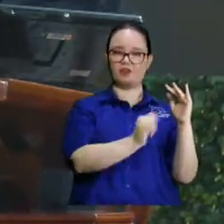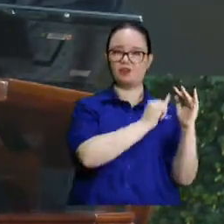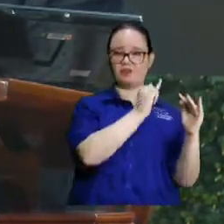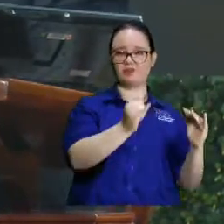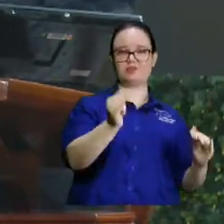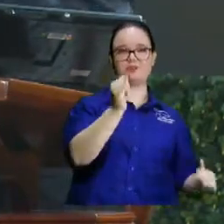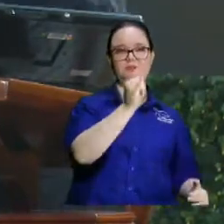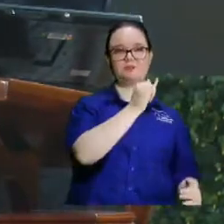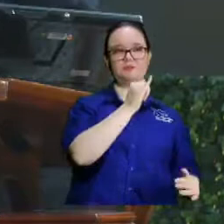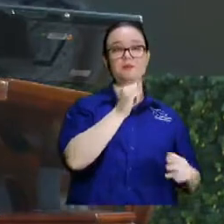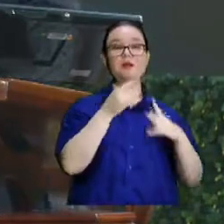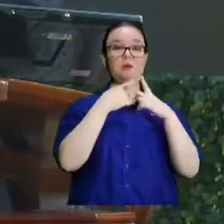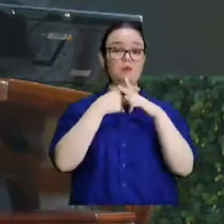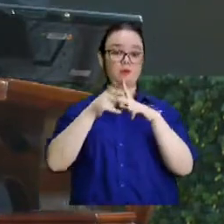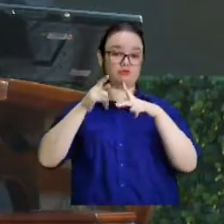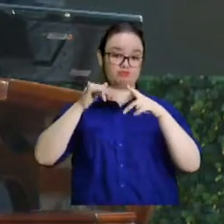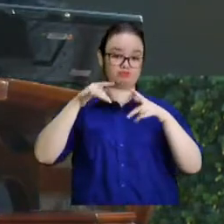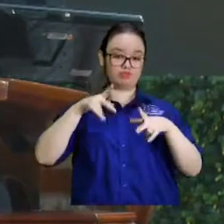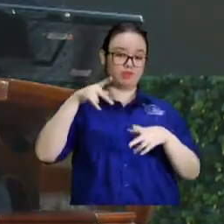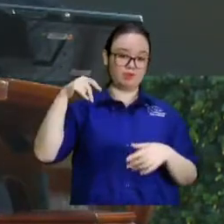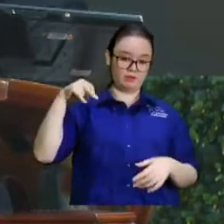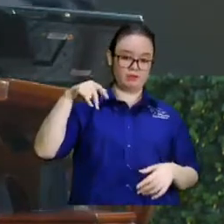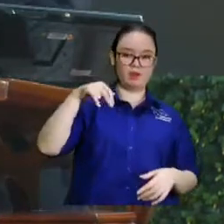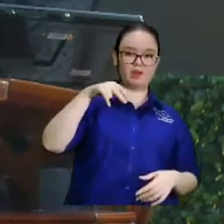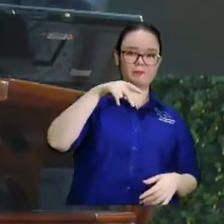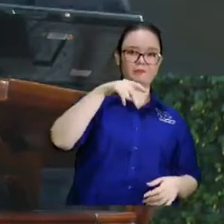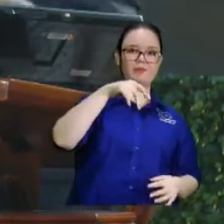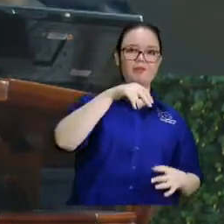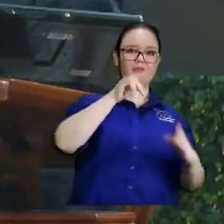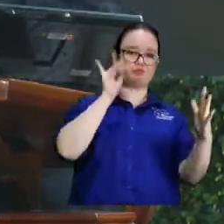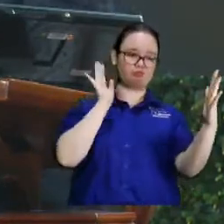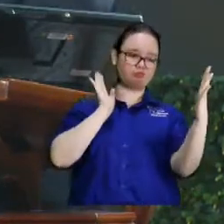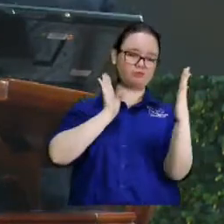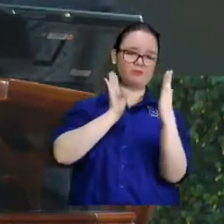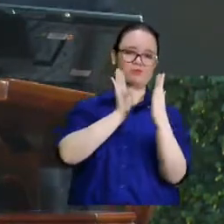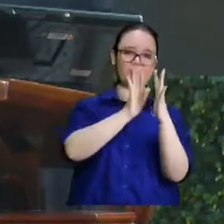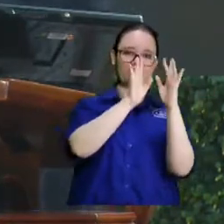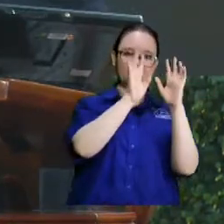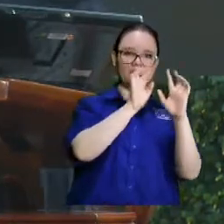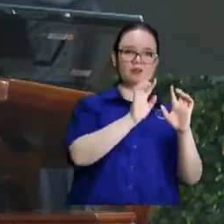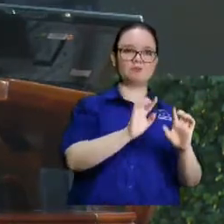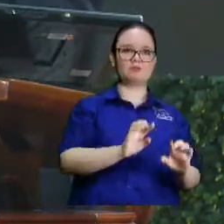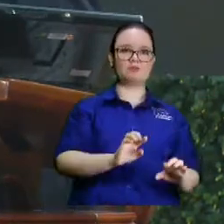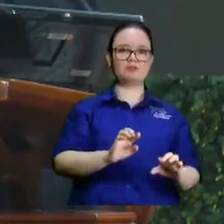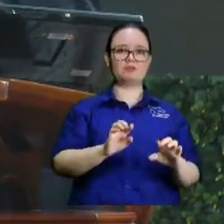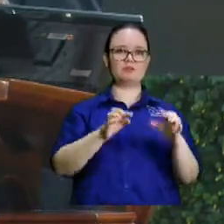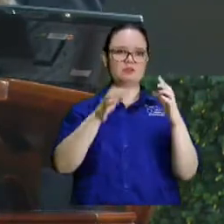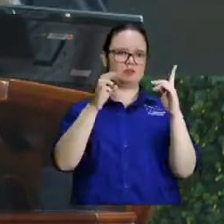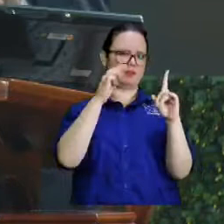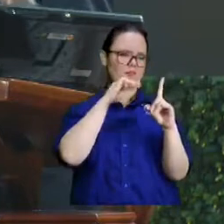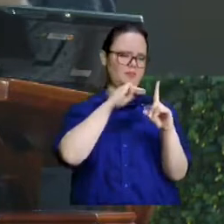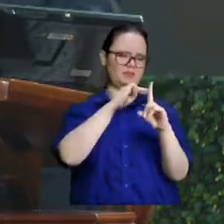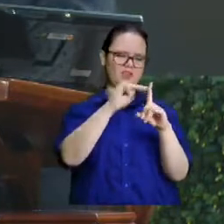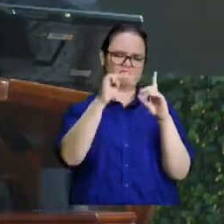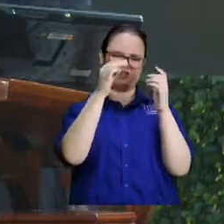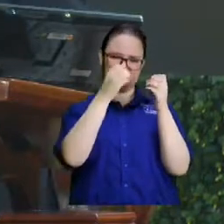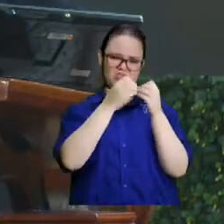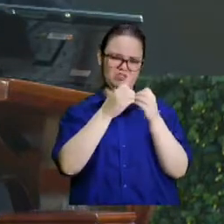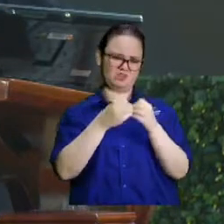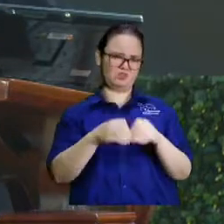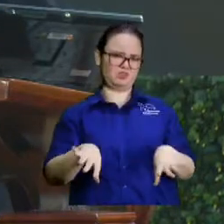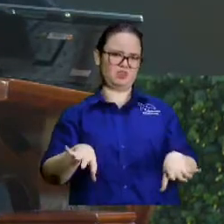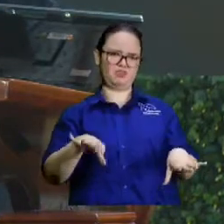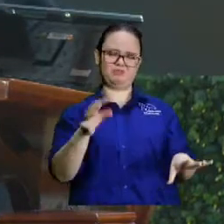Iban hacia Jerusalén, pero mientras pasaban por España, Francia, Italia, iban haciendo violaciones y